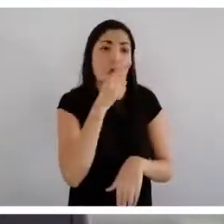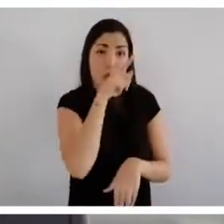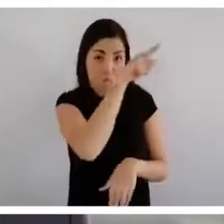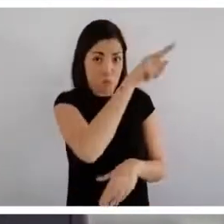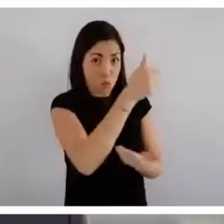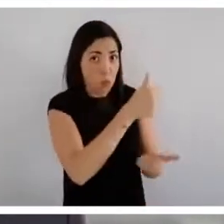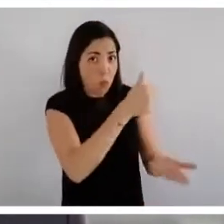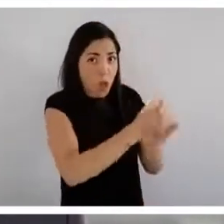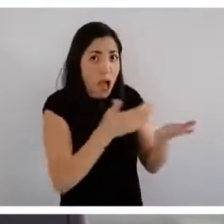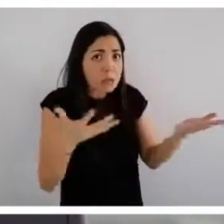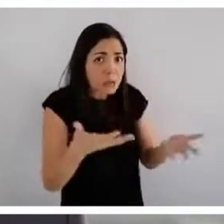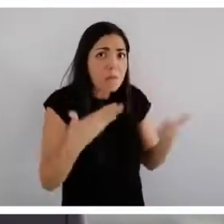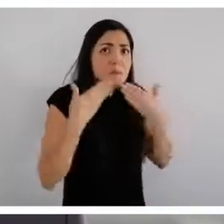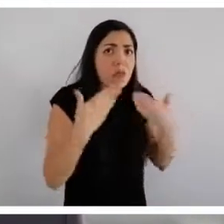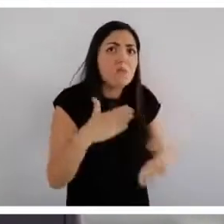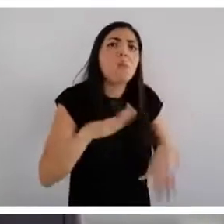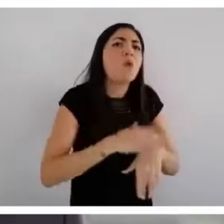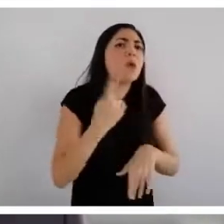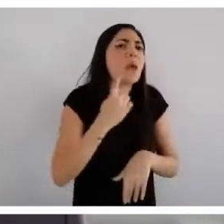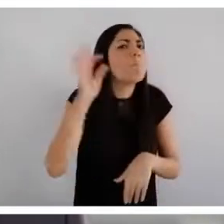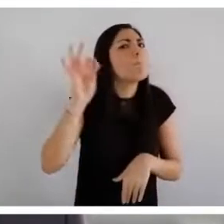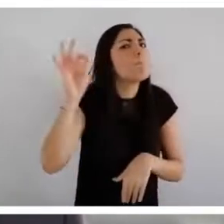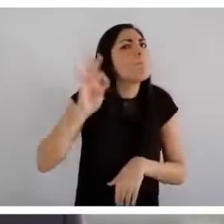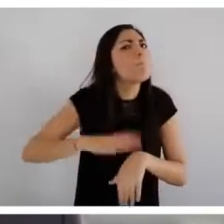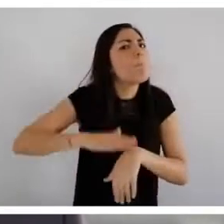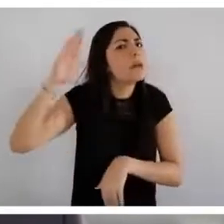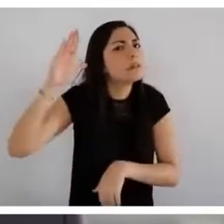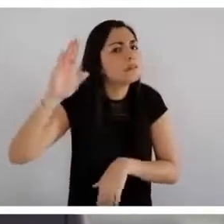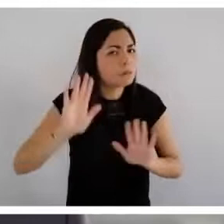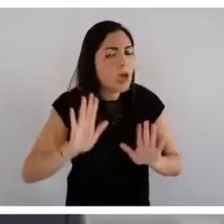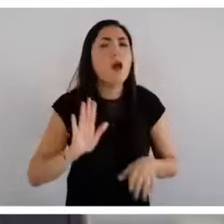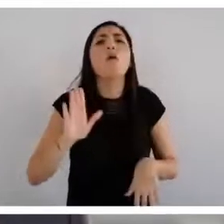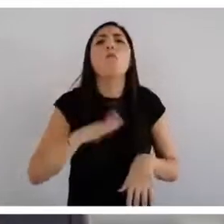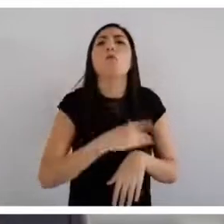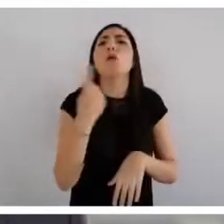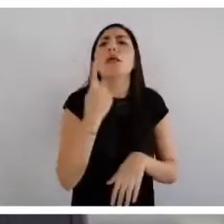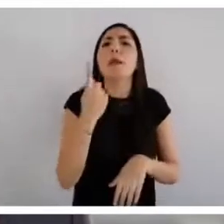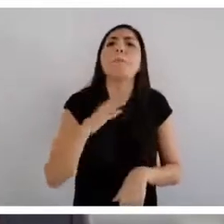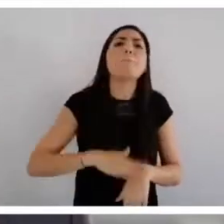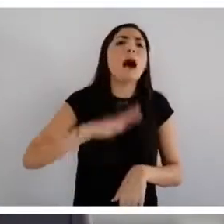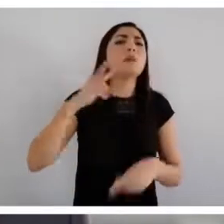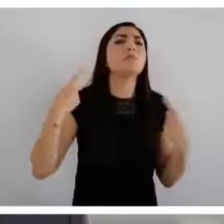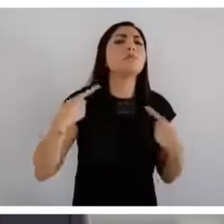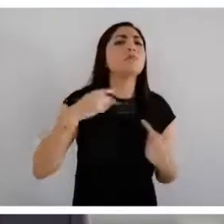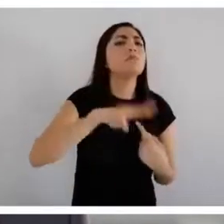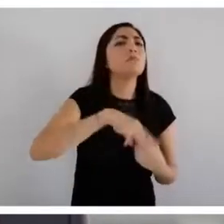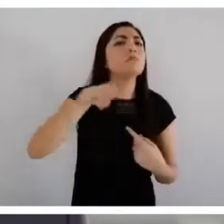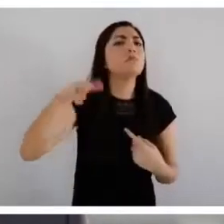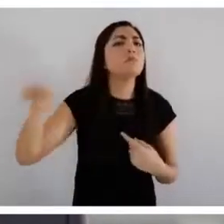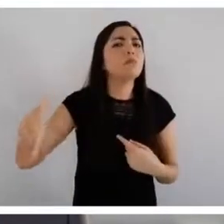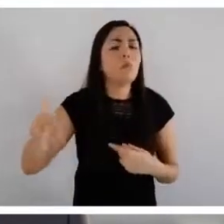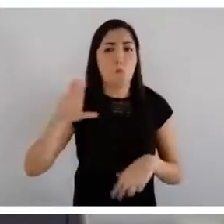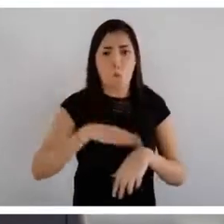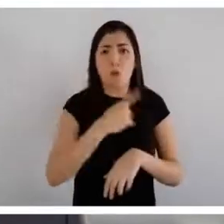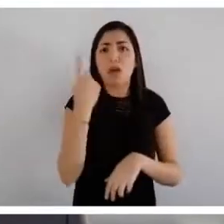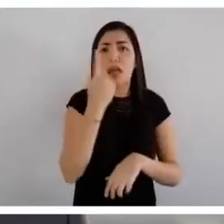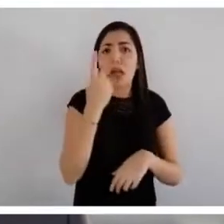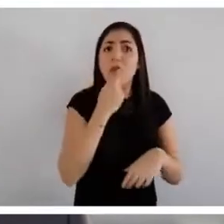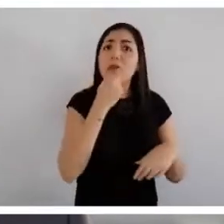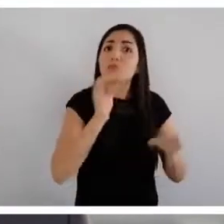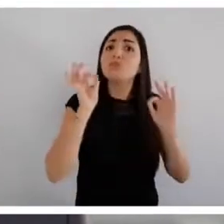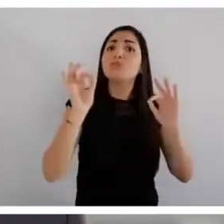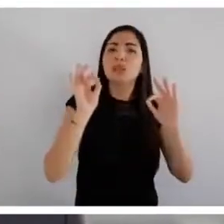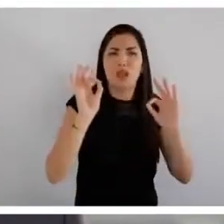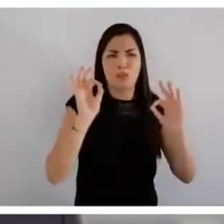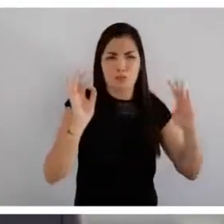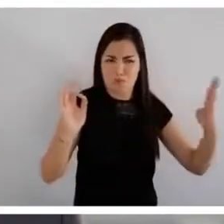ha hecho tan bien, tiene hoy el mayor número de casos confirmados? ¿Y por qué es la entidad con mayor número de defunciones? ¿Por qué si las medidas de